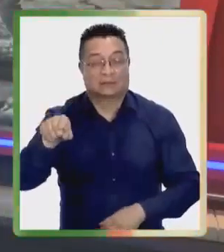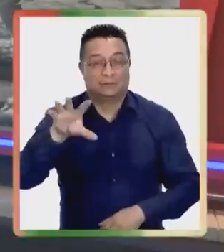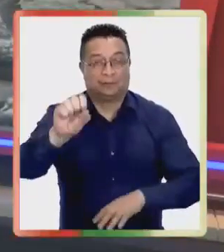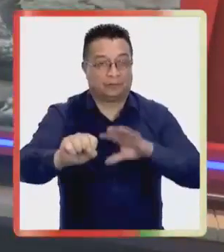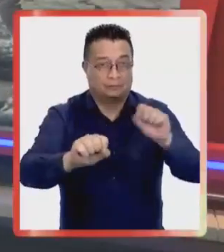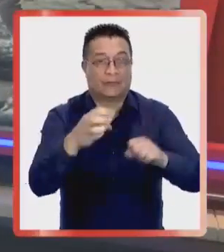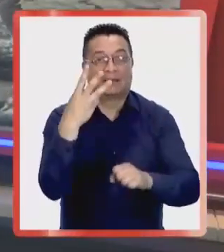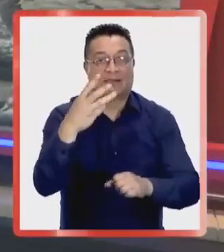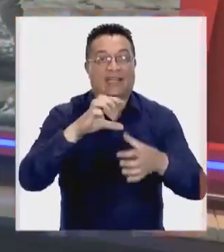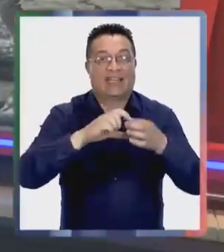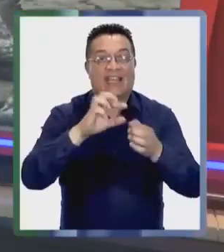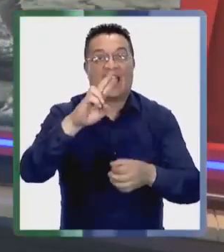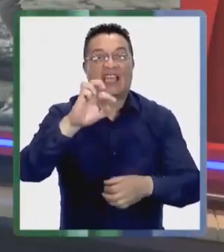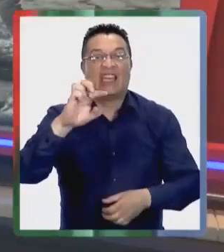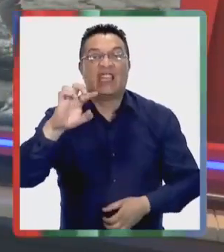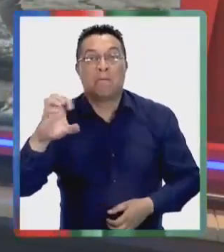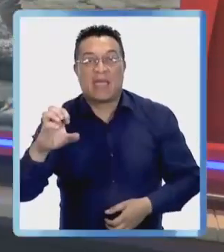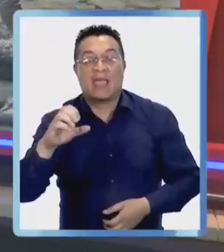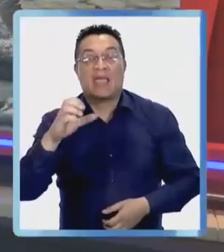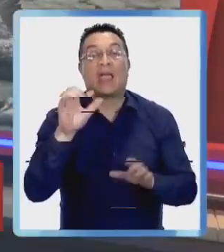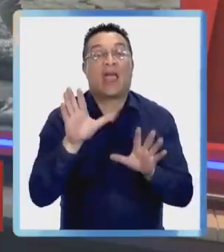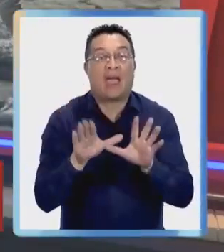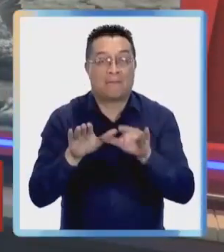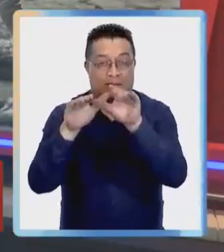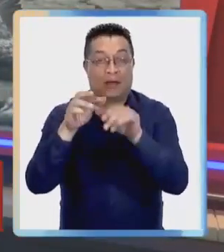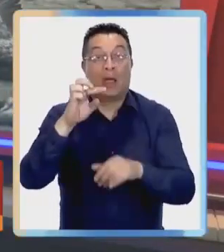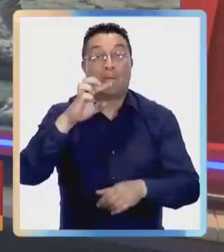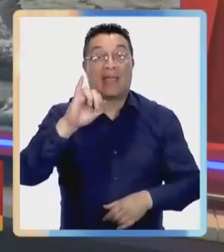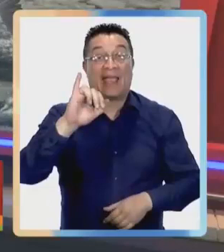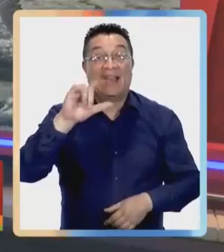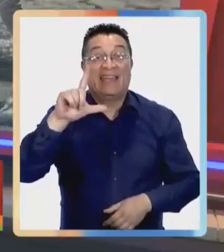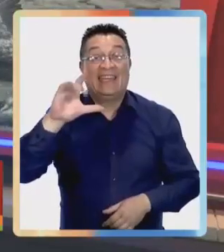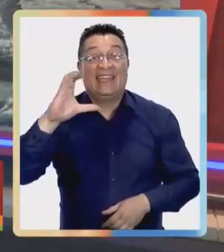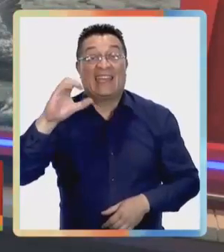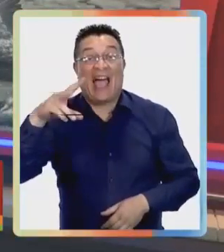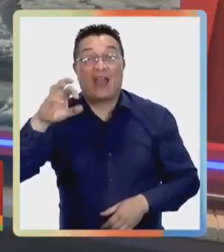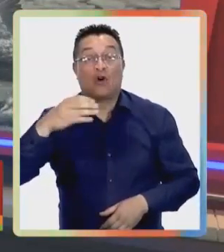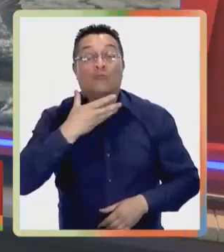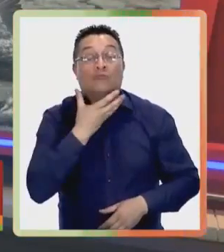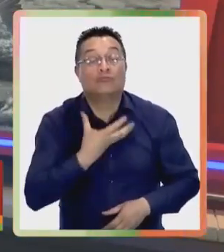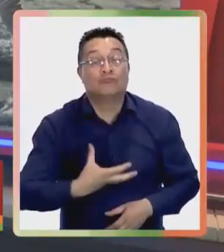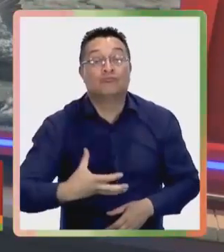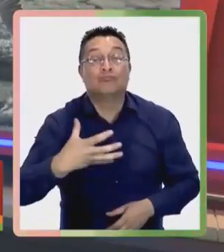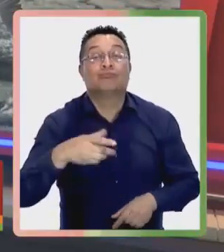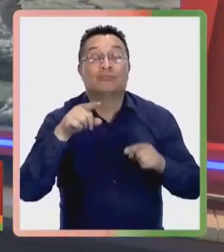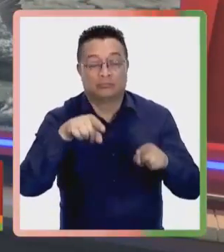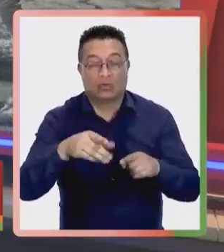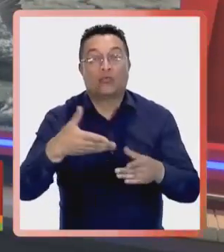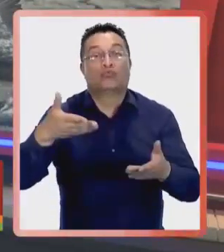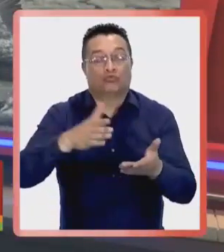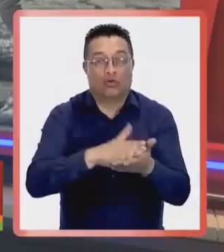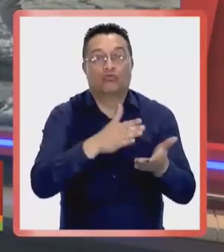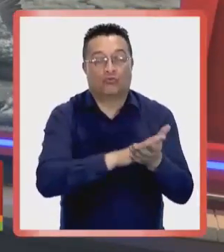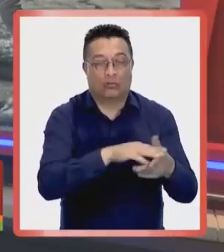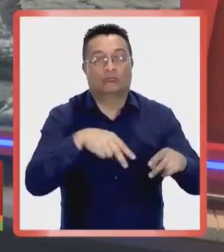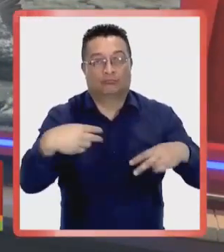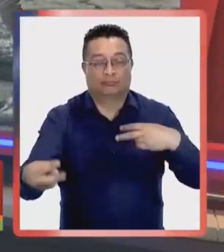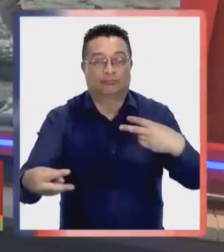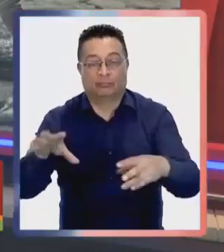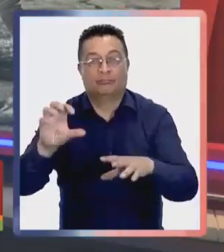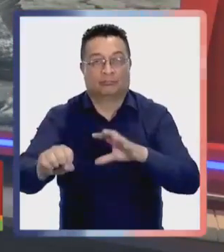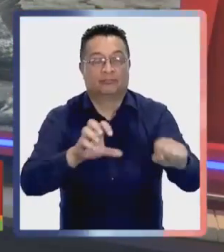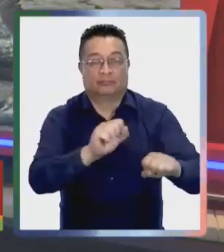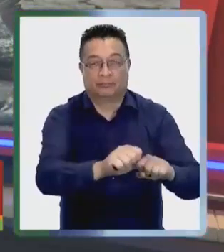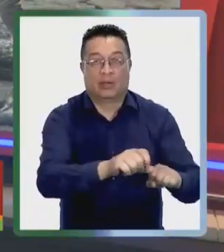y Ganadero ha detectado tres casos de gripe abierto. Gracias al hallazgo de pelícanos muertos en la zona costera, son aves silvestres que están en peligro de